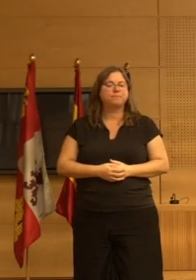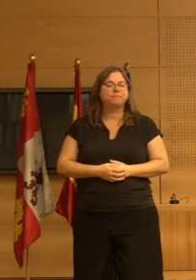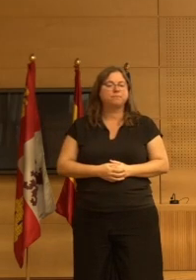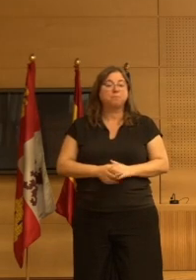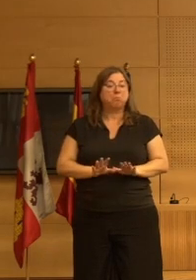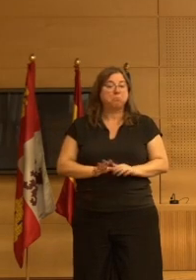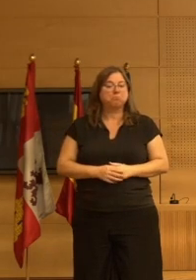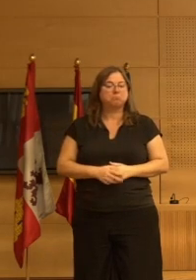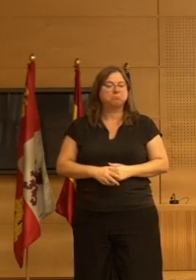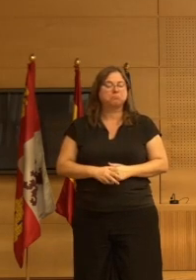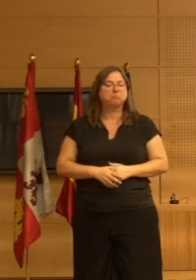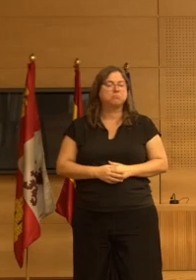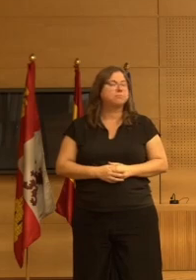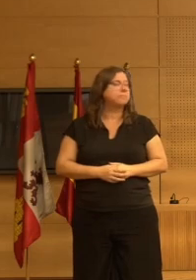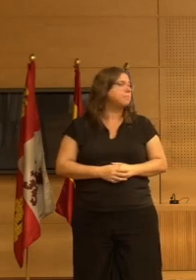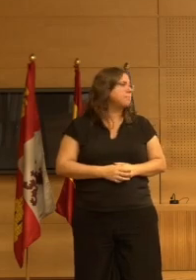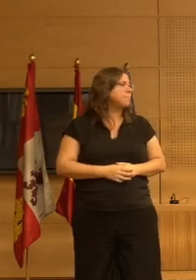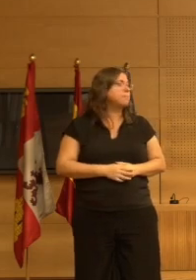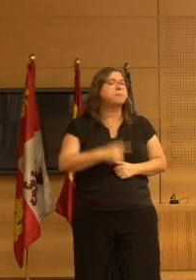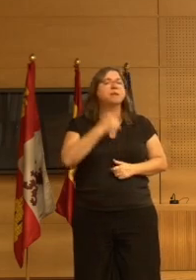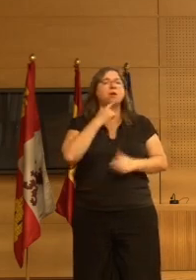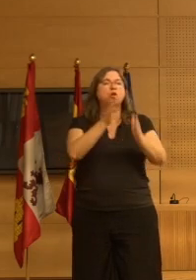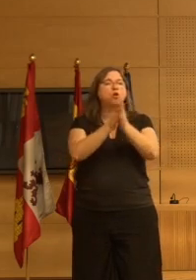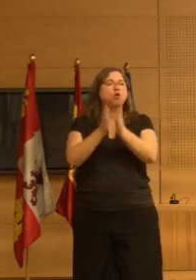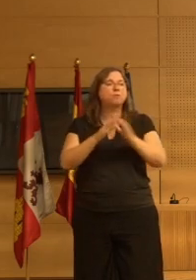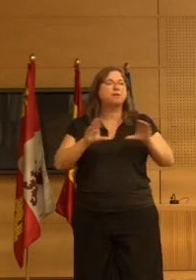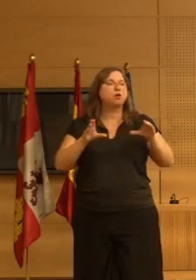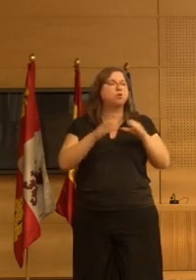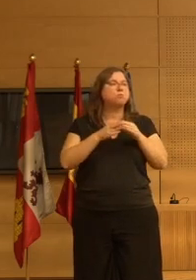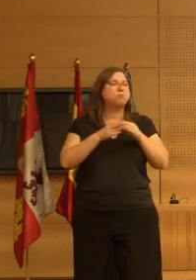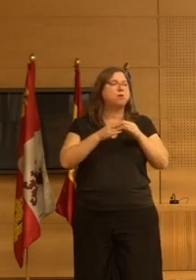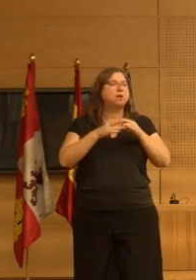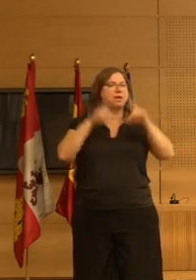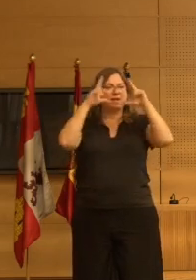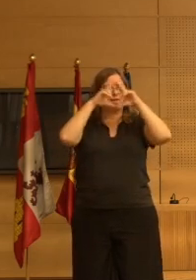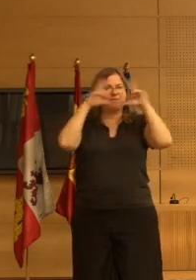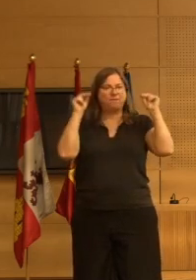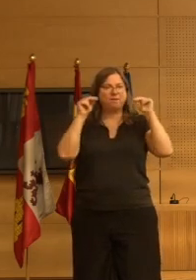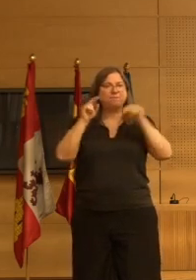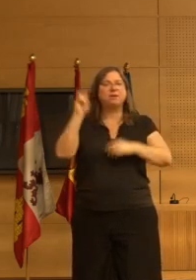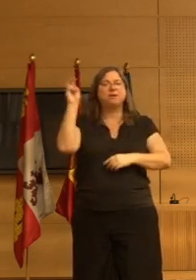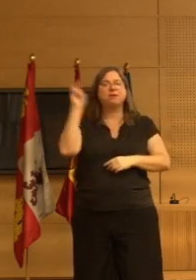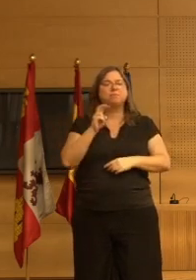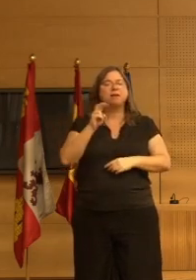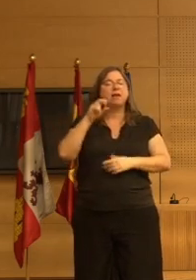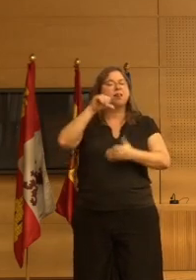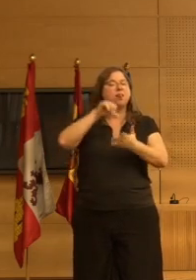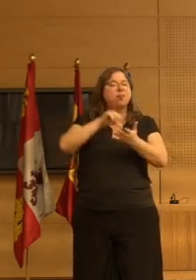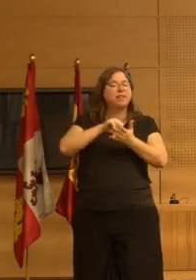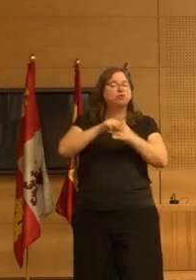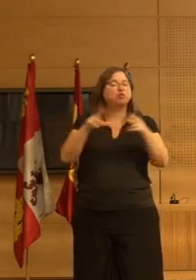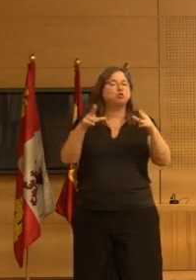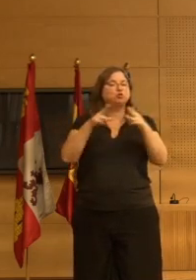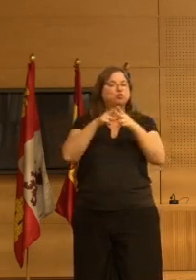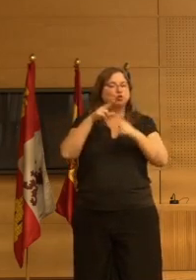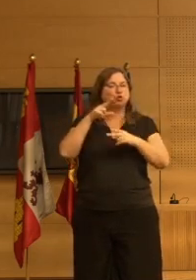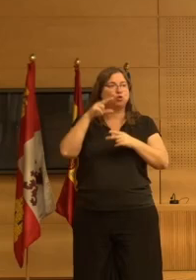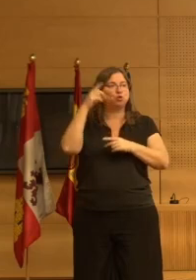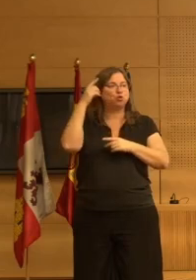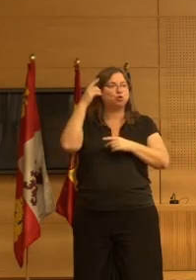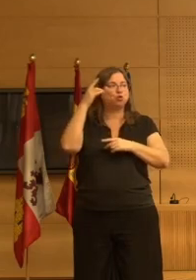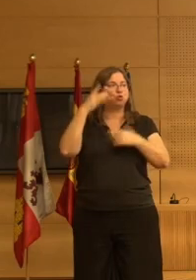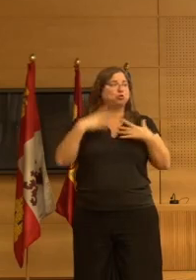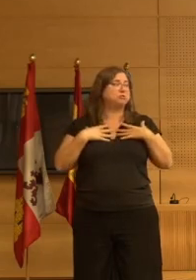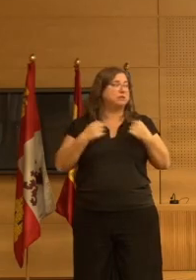somos un grupo de compañeras enfermeras y auxiliares que venimos de un centro sociosanitario y bueno es una